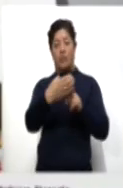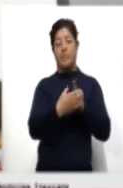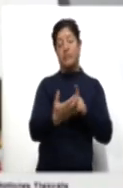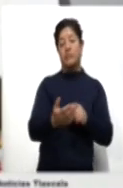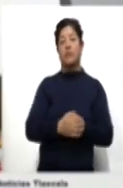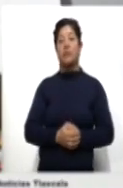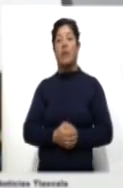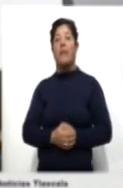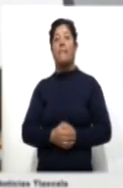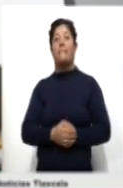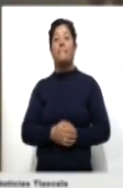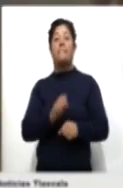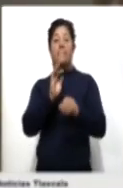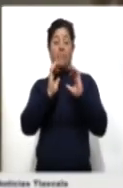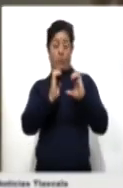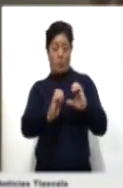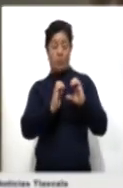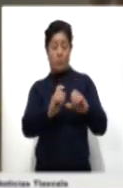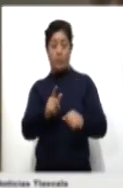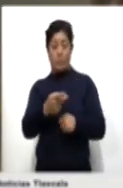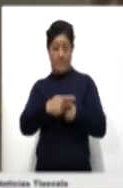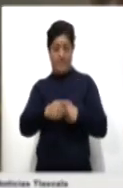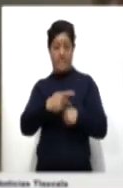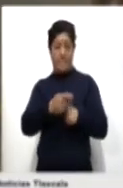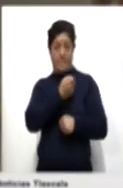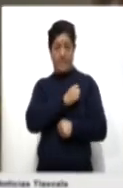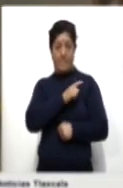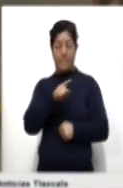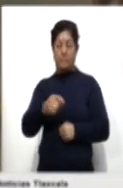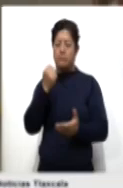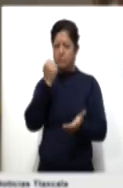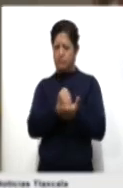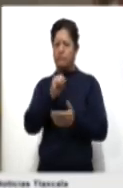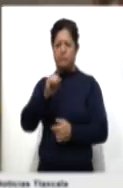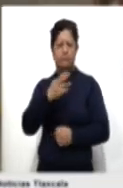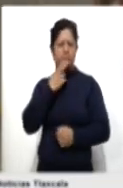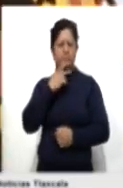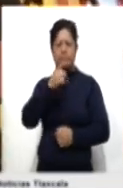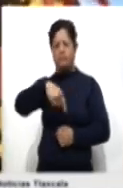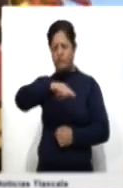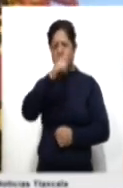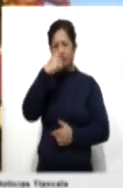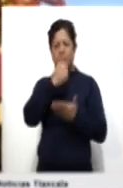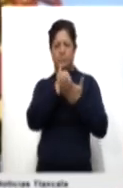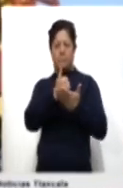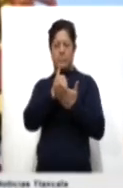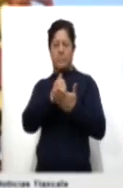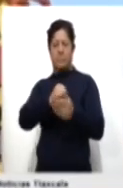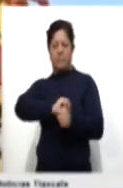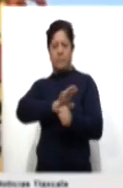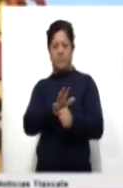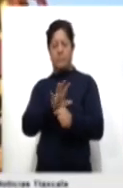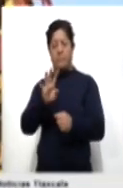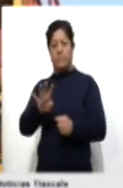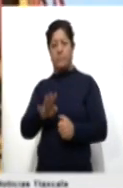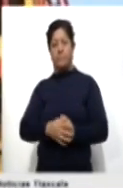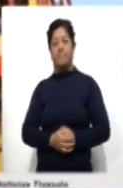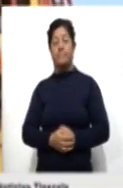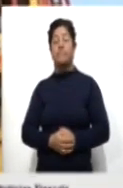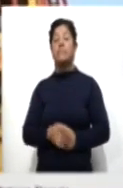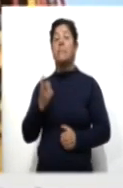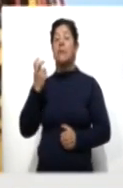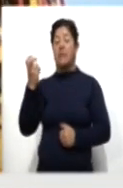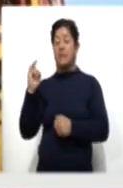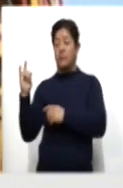Protección contra Riesgos Sanitarios autorizara su uso de emergencia para ayudar en el combate de la pandemia de COVID-19. Dicho embarque